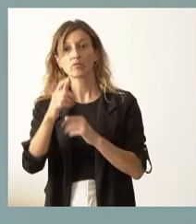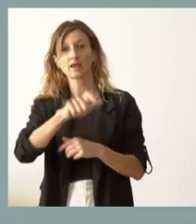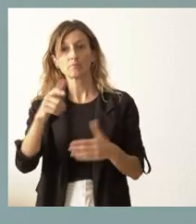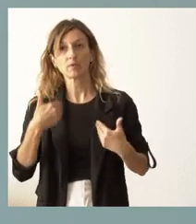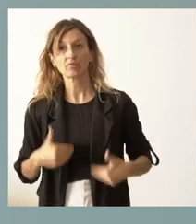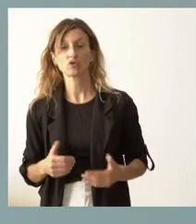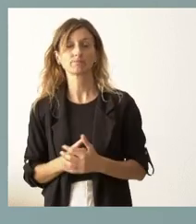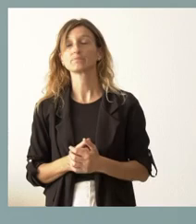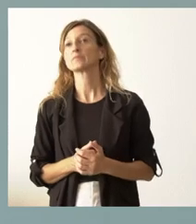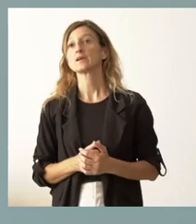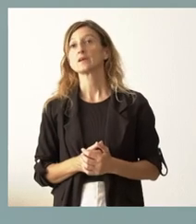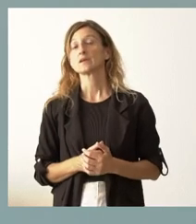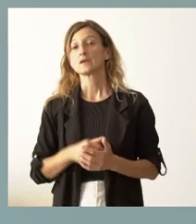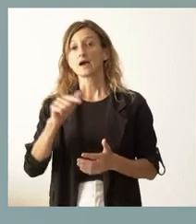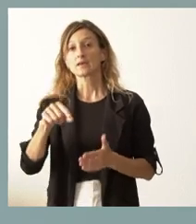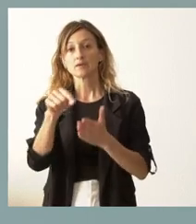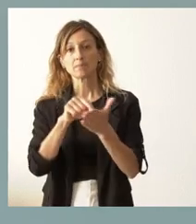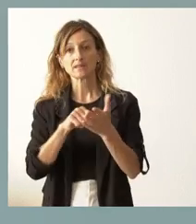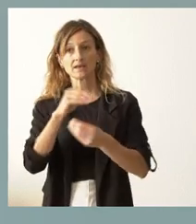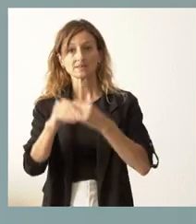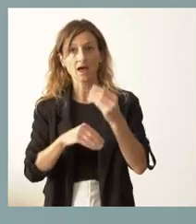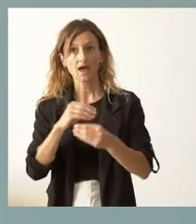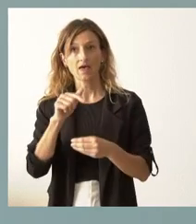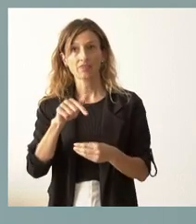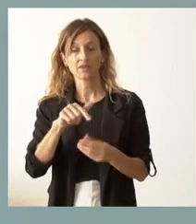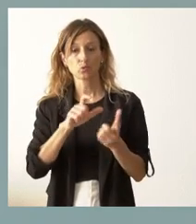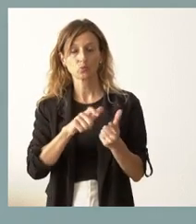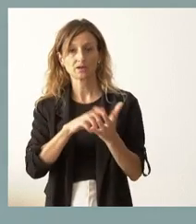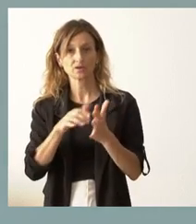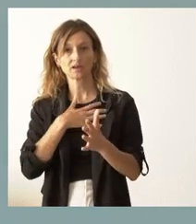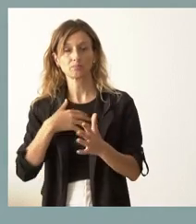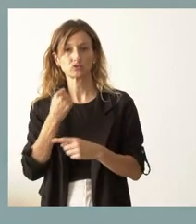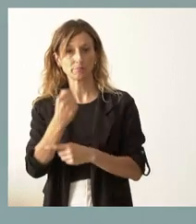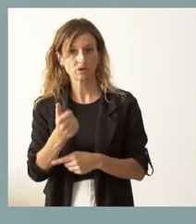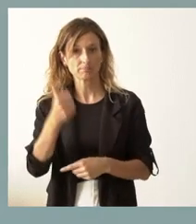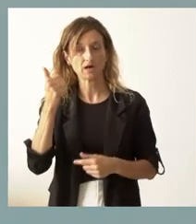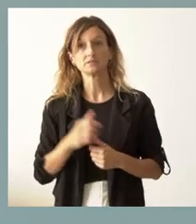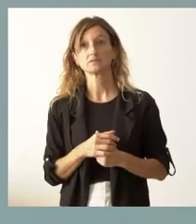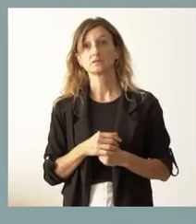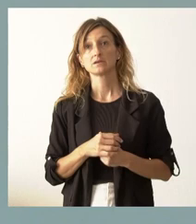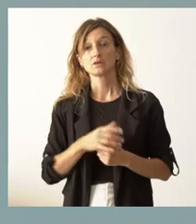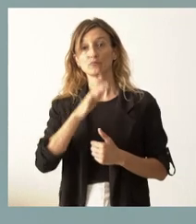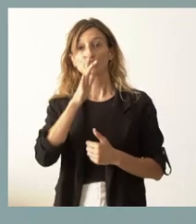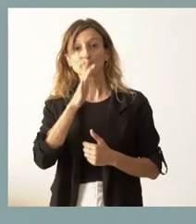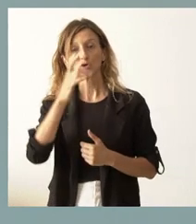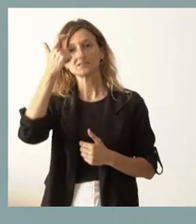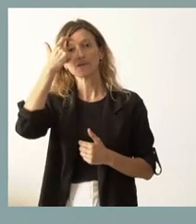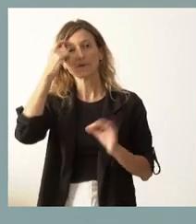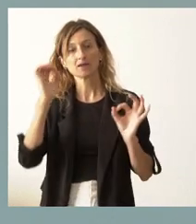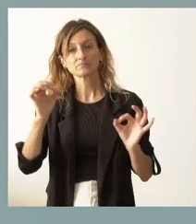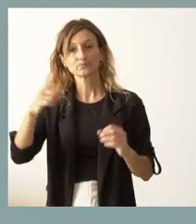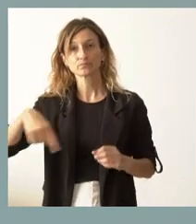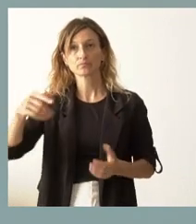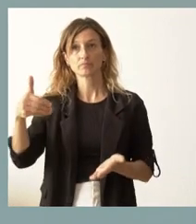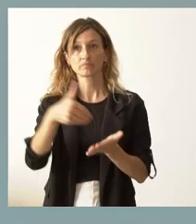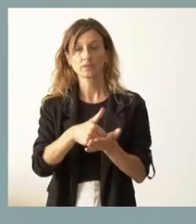Y aquí, todas las medidas que realicemos en este sentido, nuestra idea es seguir reforzándolas, porque más allá de saber, como usted plantea,